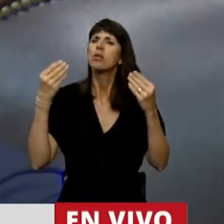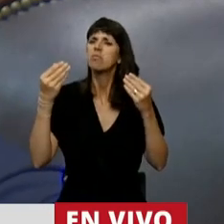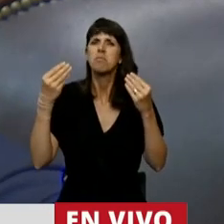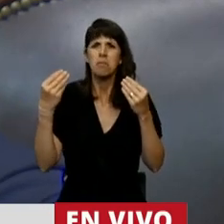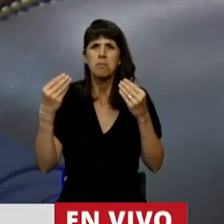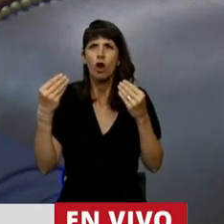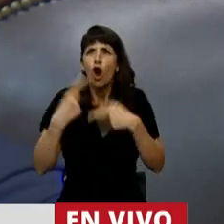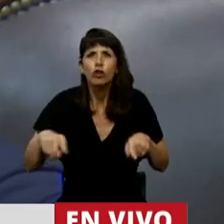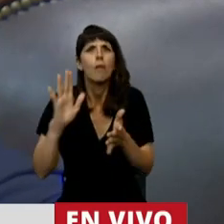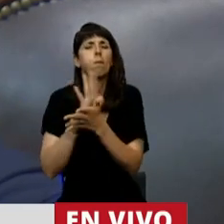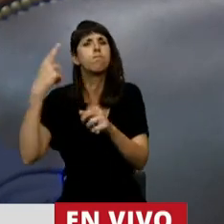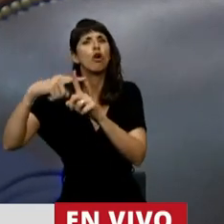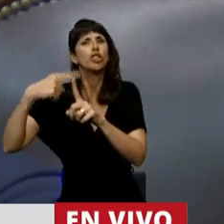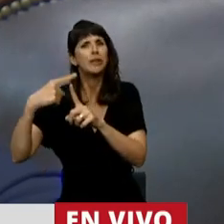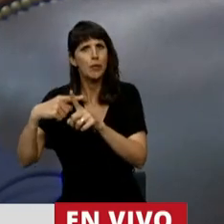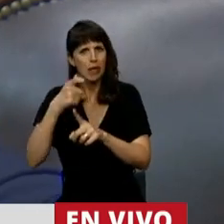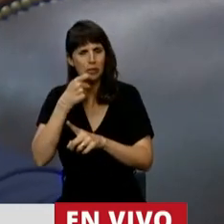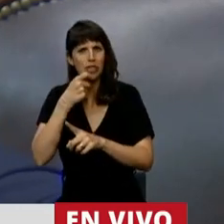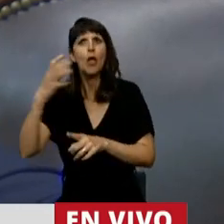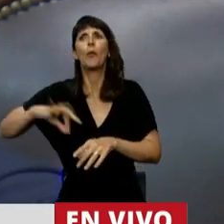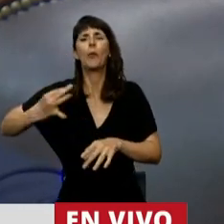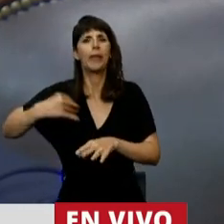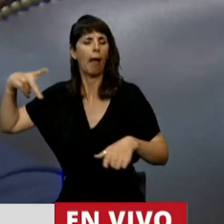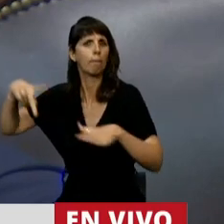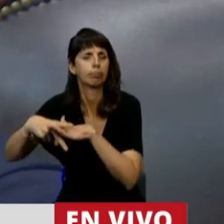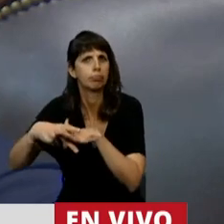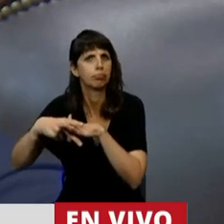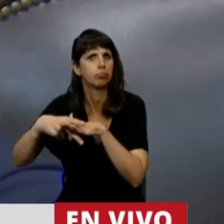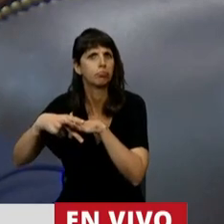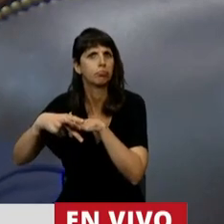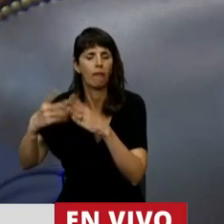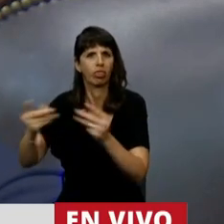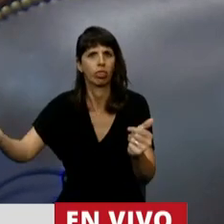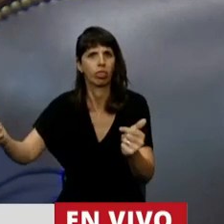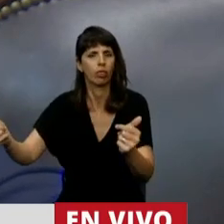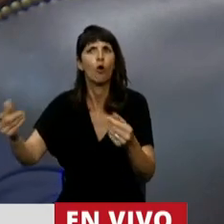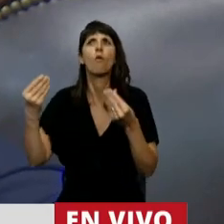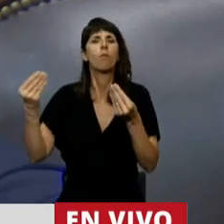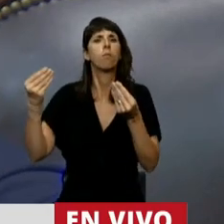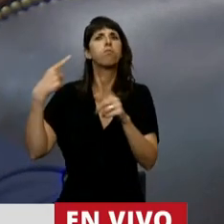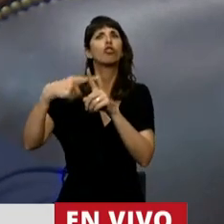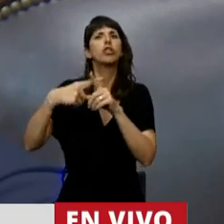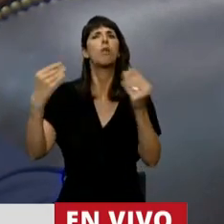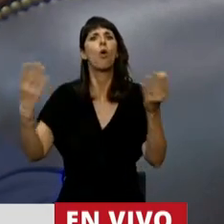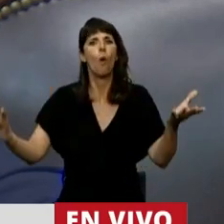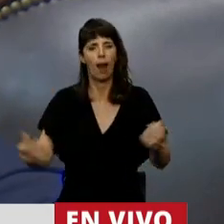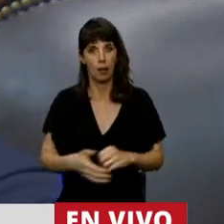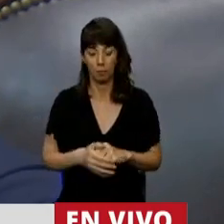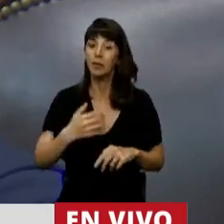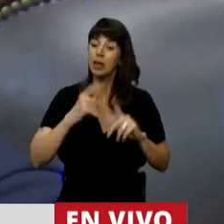vida? ¿A quién beneficia? No encuentro respuesta. Me pregunto, además, ¿cuál es la urgencia?